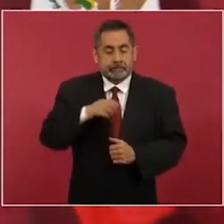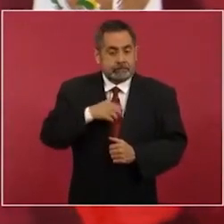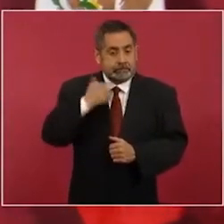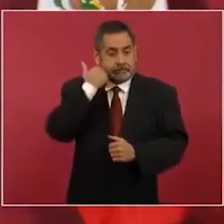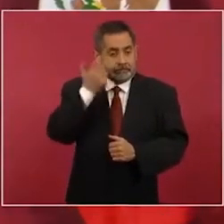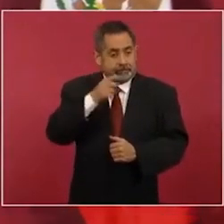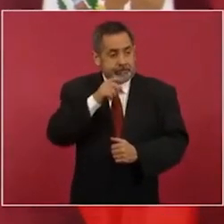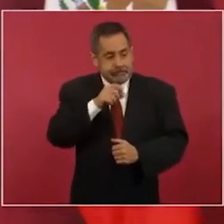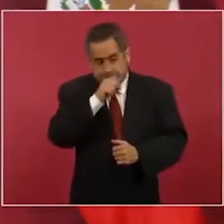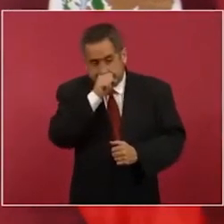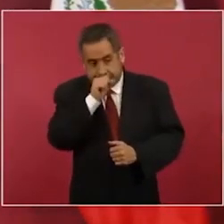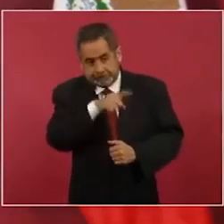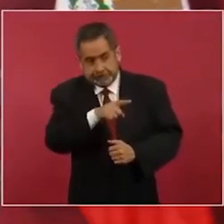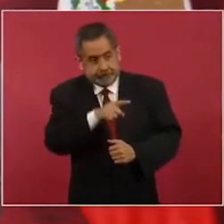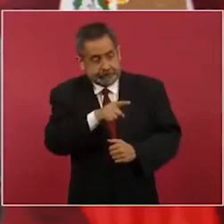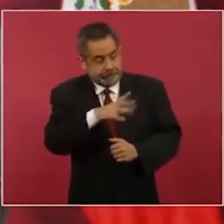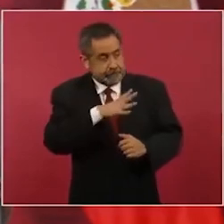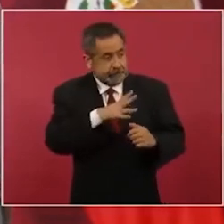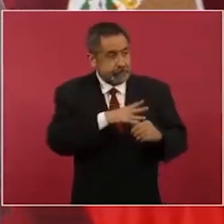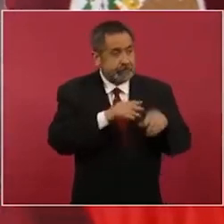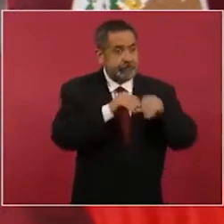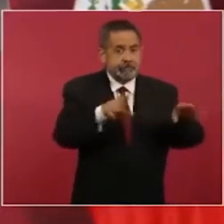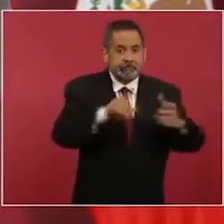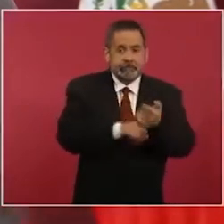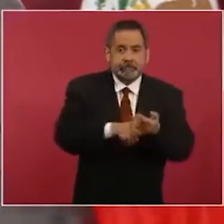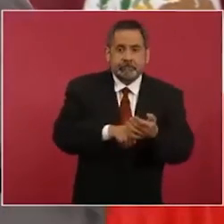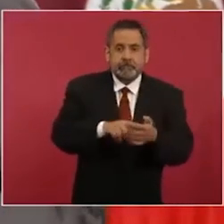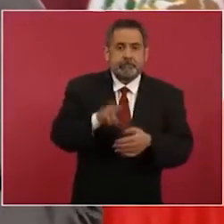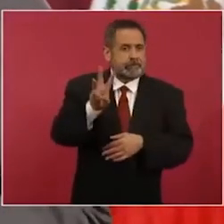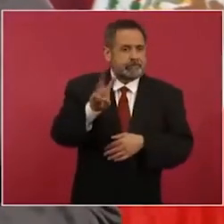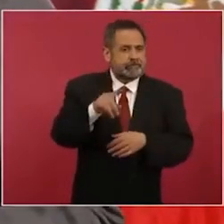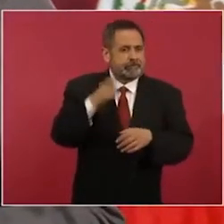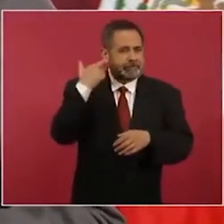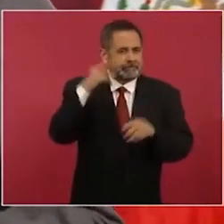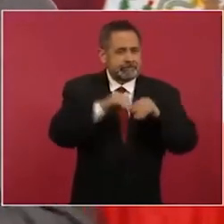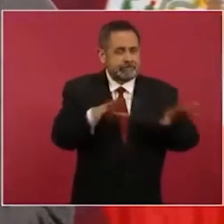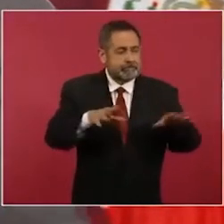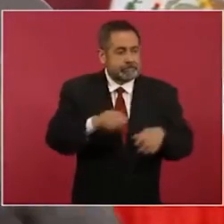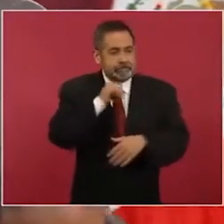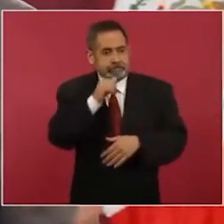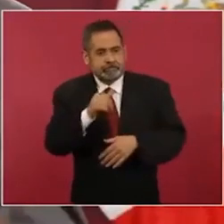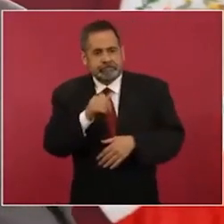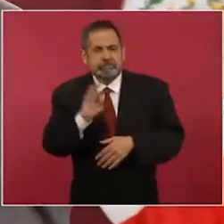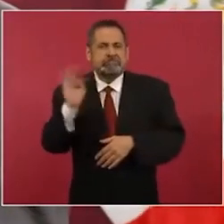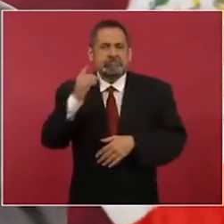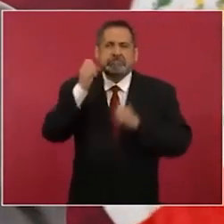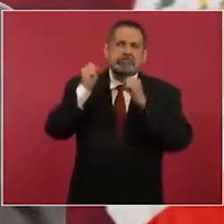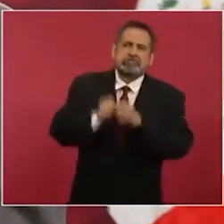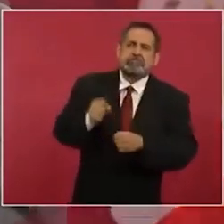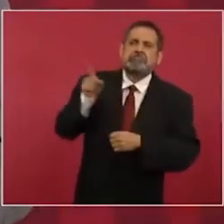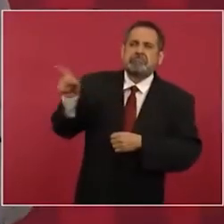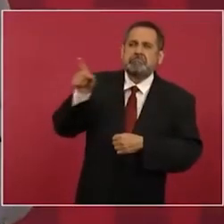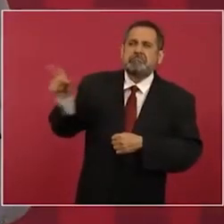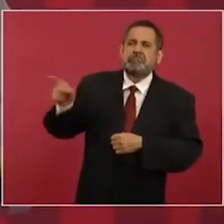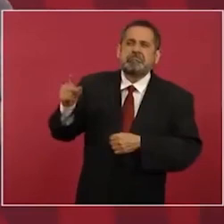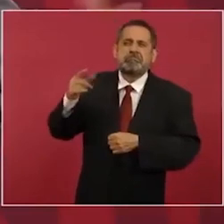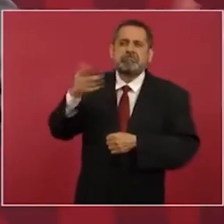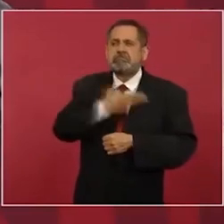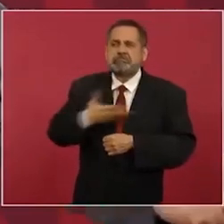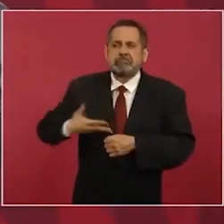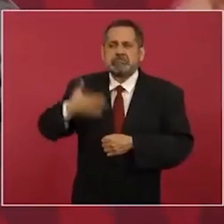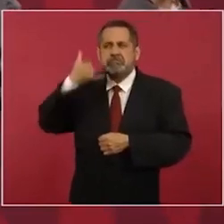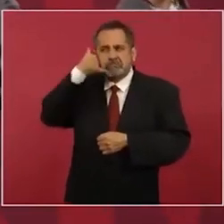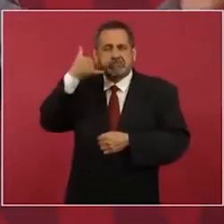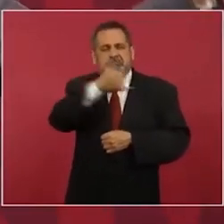apareciera en W, porque si no, iban a decir que